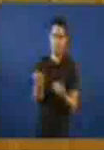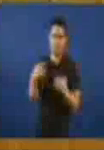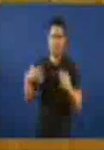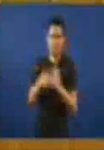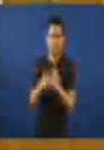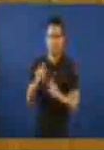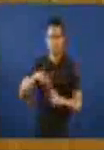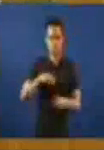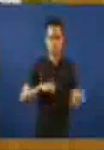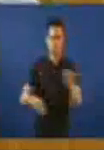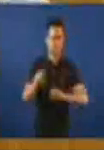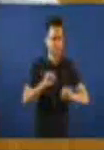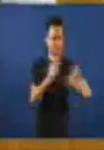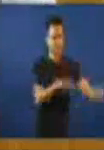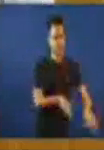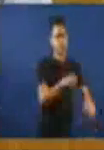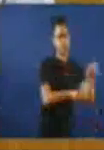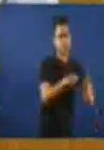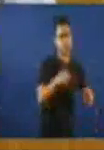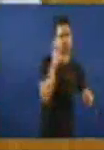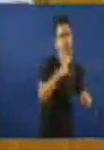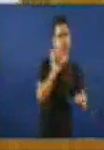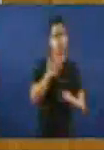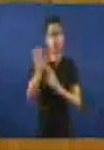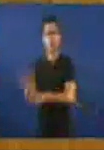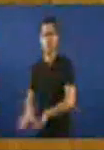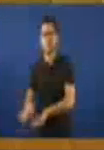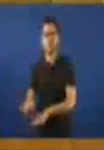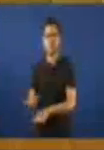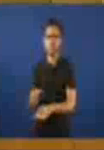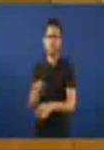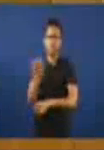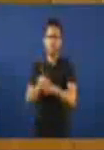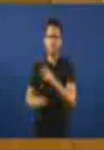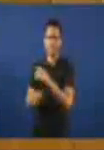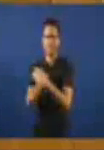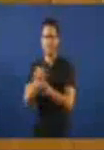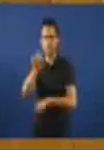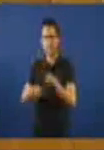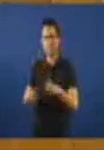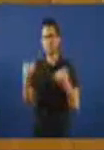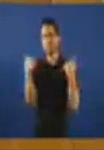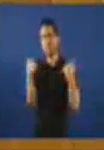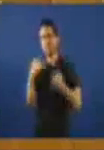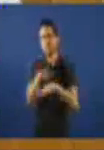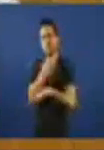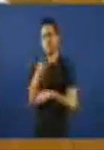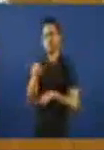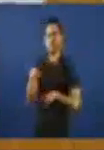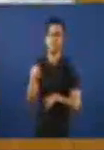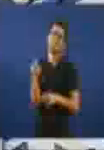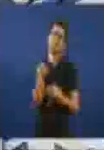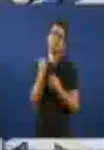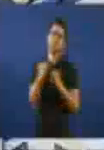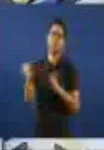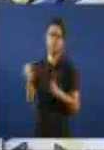aos cidadanos galegos ou estar ao servicio dos estafadores, dos responsables, dos culpables deste homicidio masivo e involuntario que foi a catástrofe